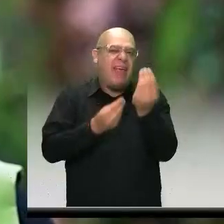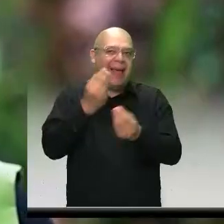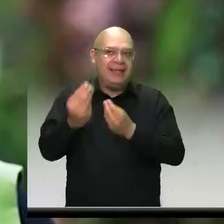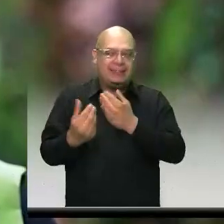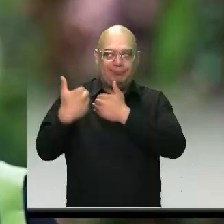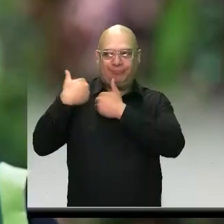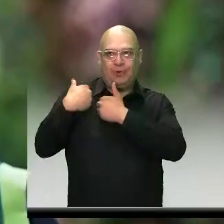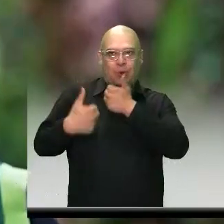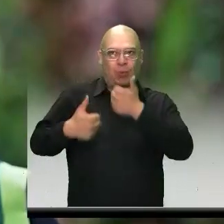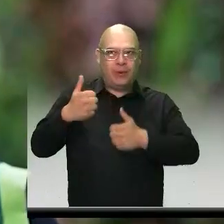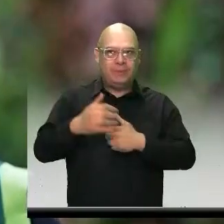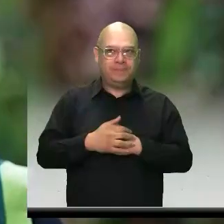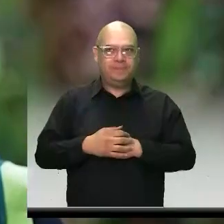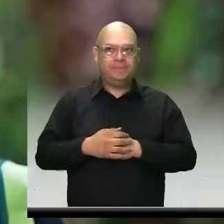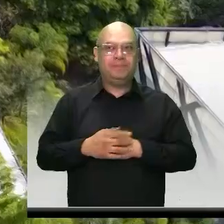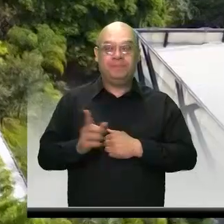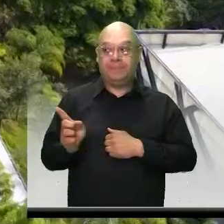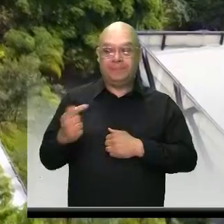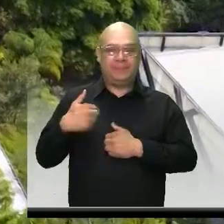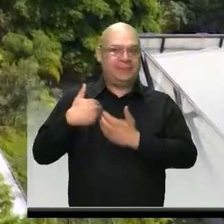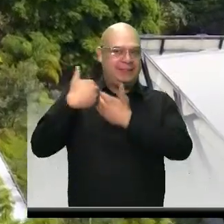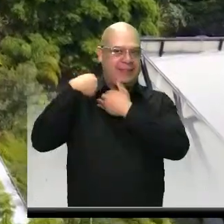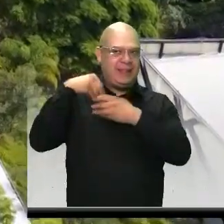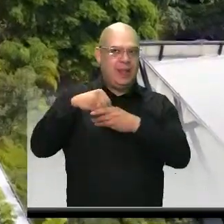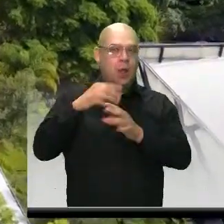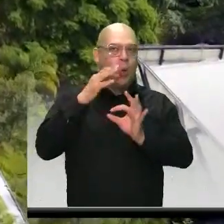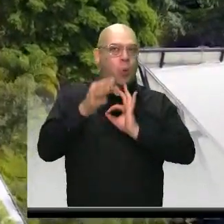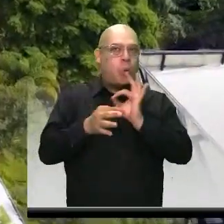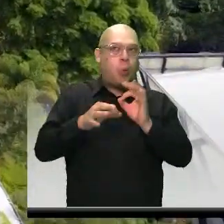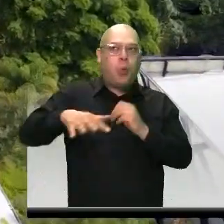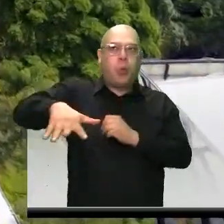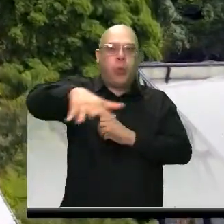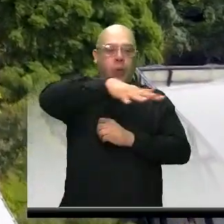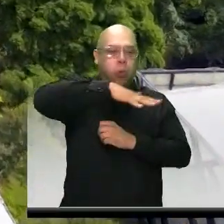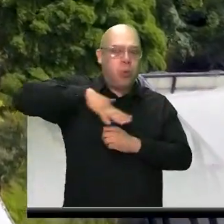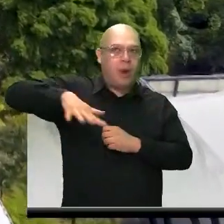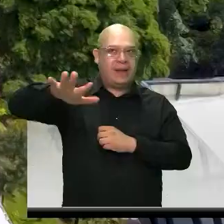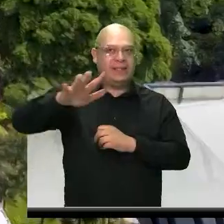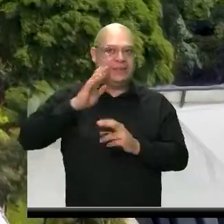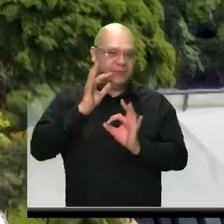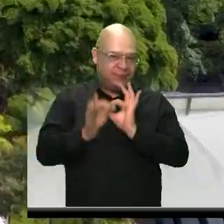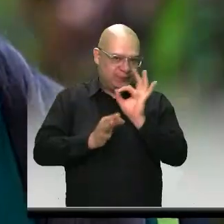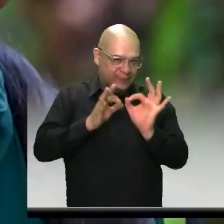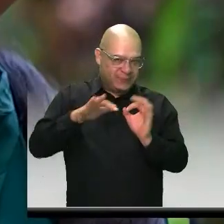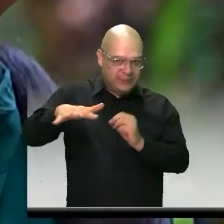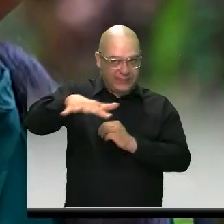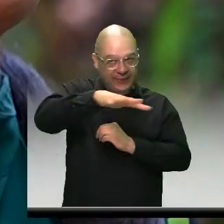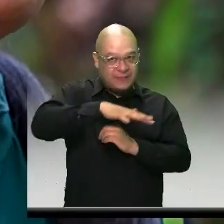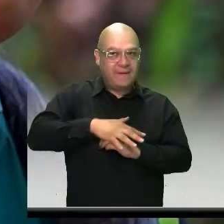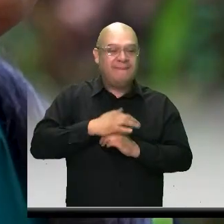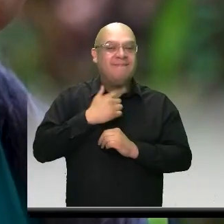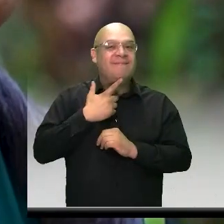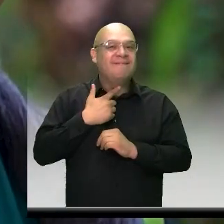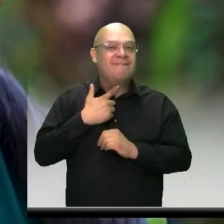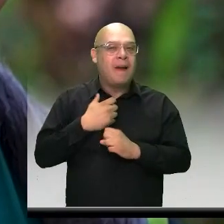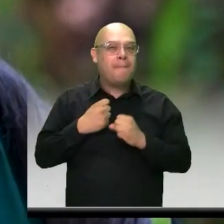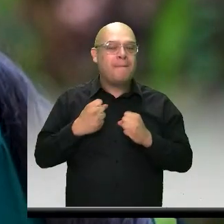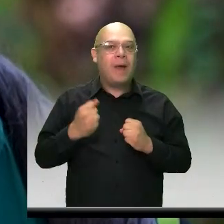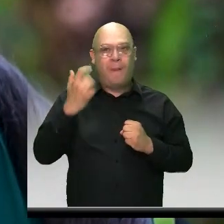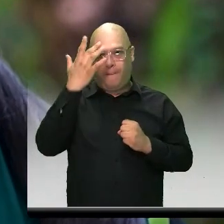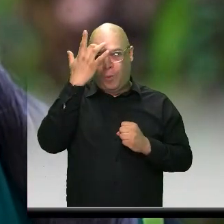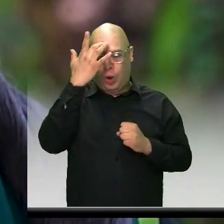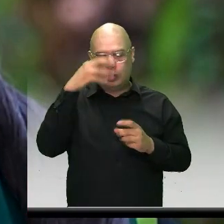Nosotros somos los encargados de cuidar uno de los pulmones del municipio de Itagüí. Me encanta, primero que todo, porque soy en el hábitat de